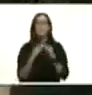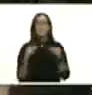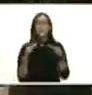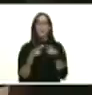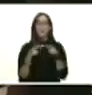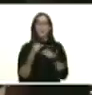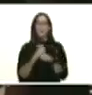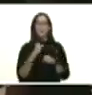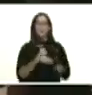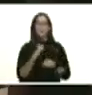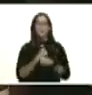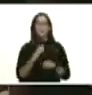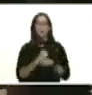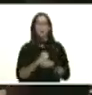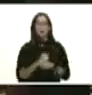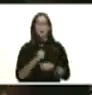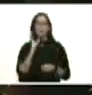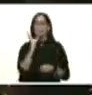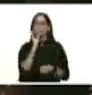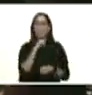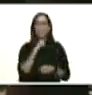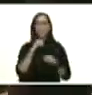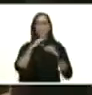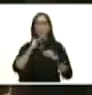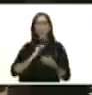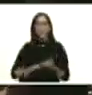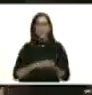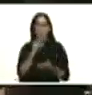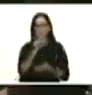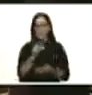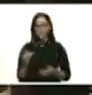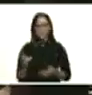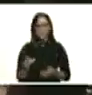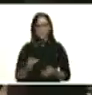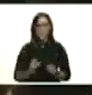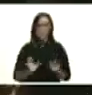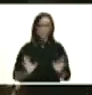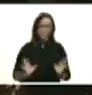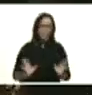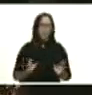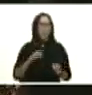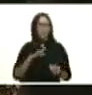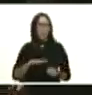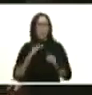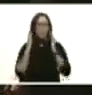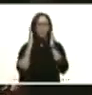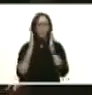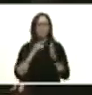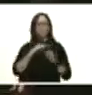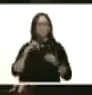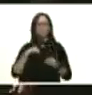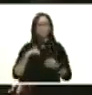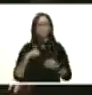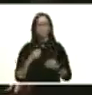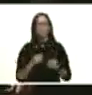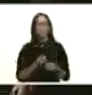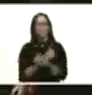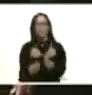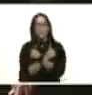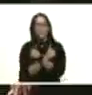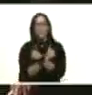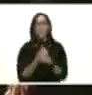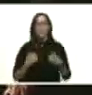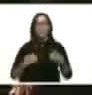de trabajo no hubo pérdidas humanas allí estamos atendiendo nosotros en nuestro refugio con